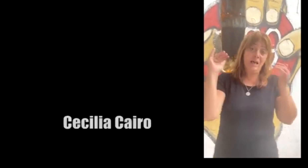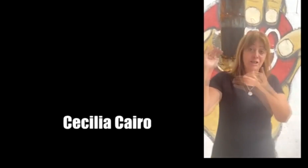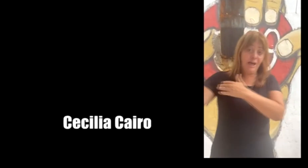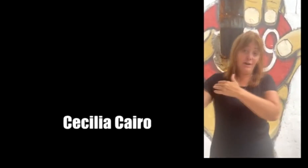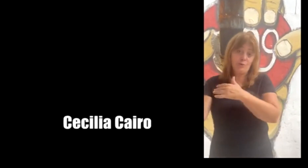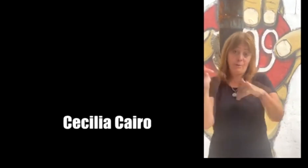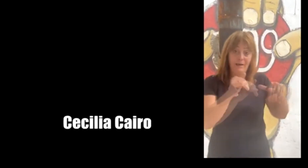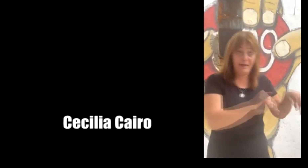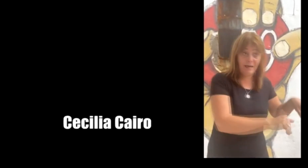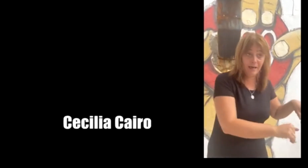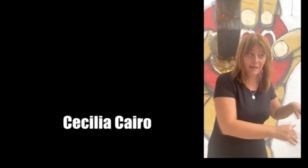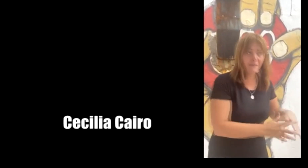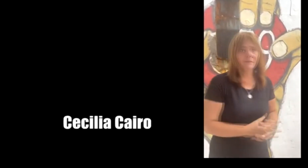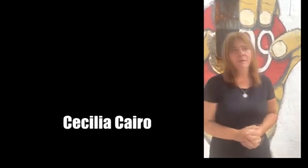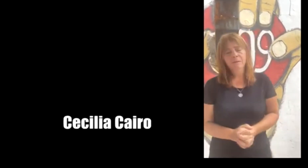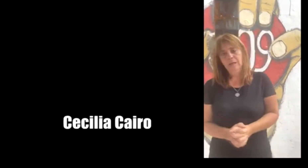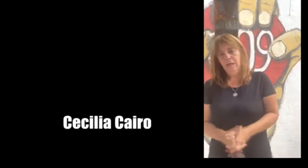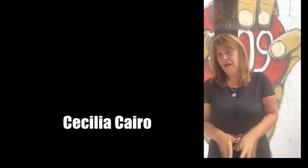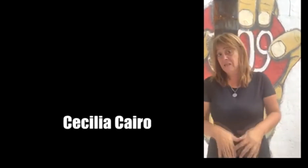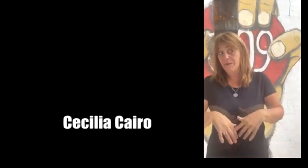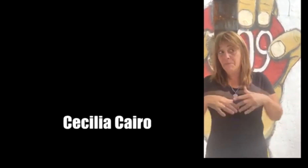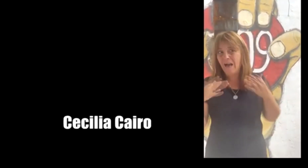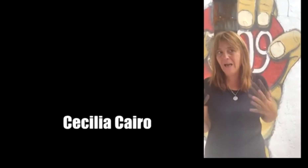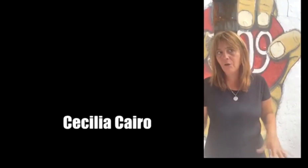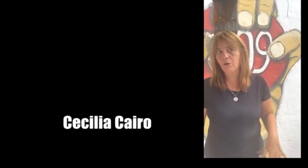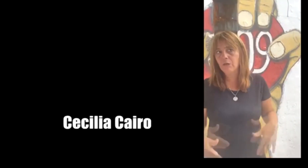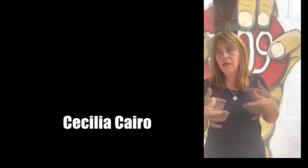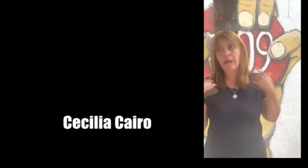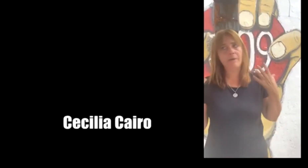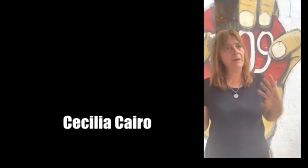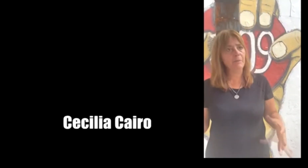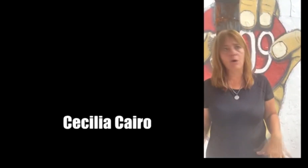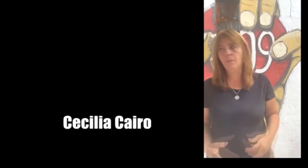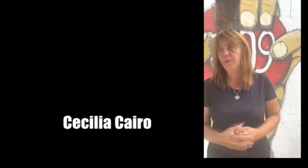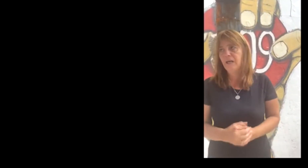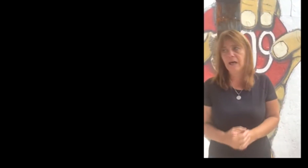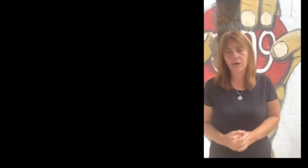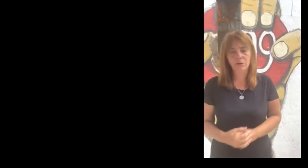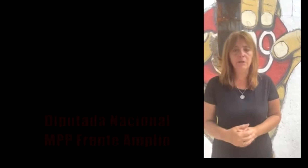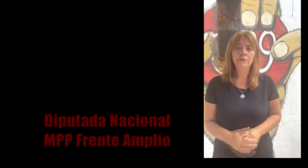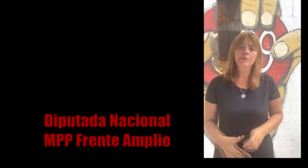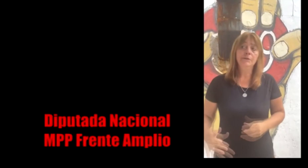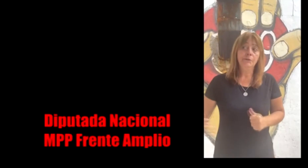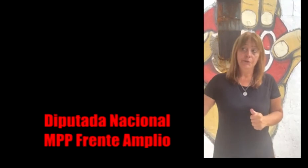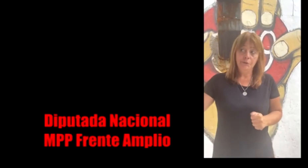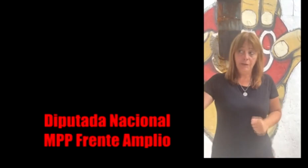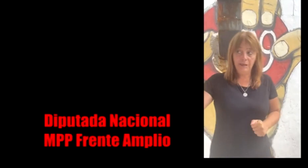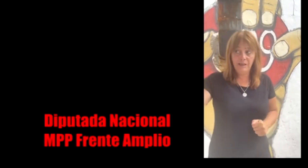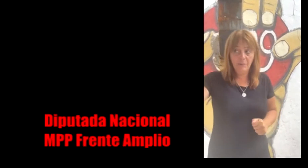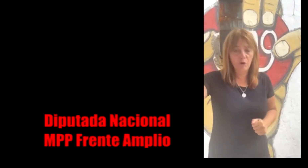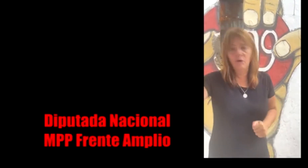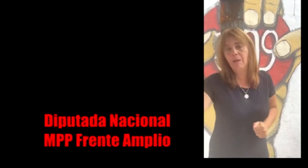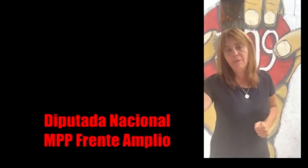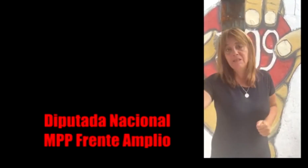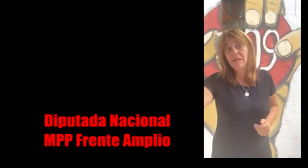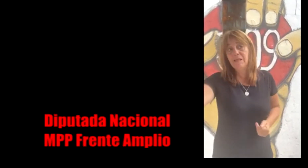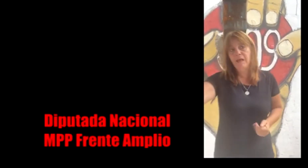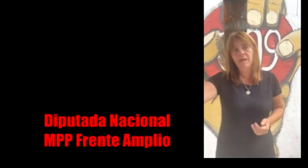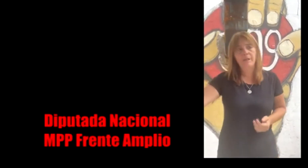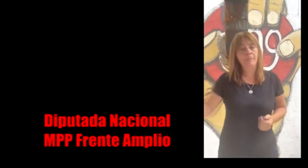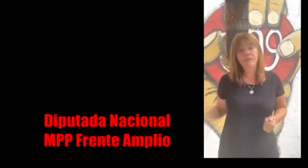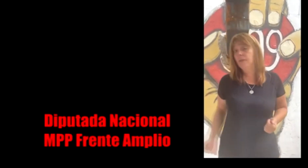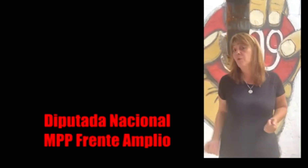denuncien, denuncien que eso nos ayuda a soportar esta vergüenza